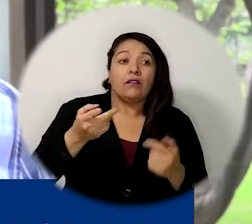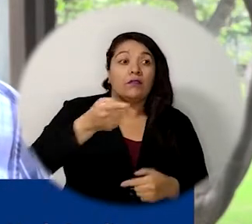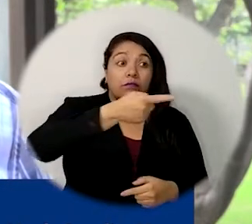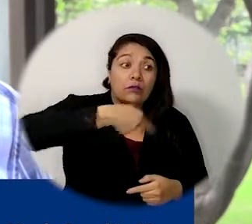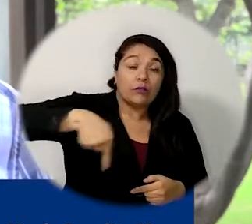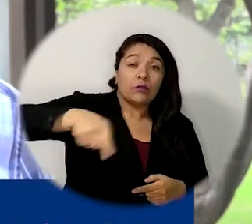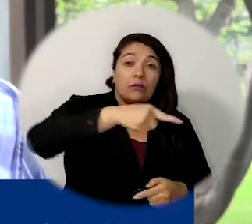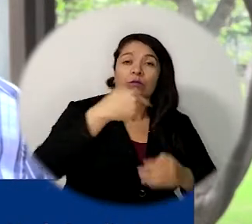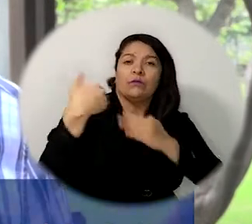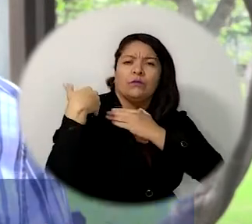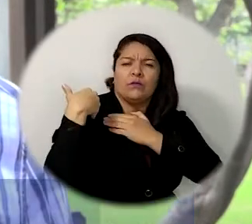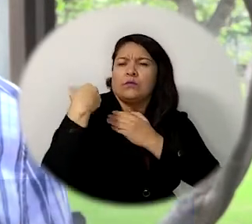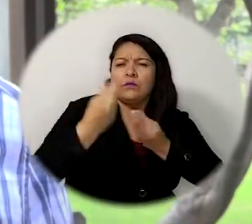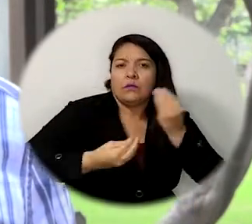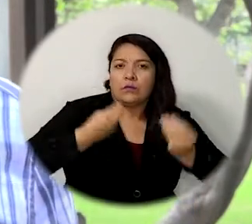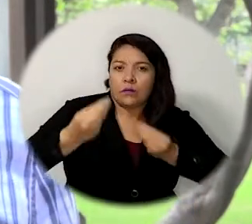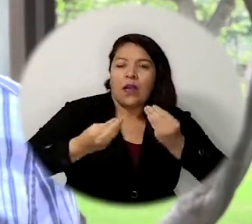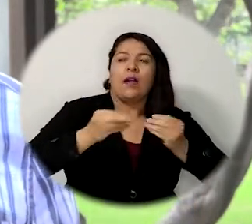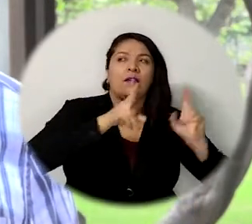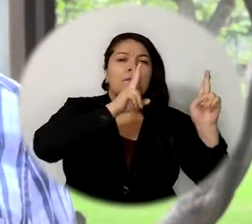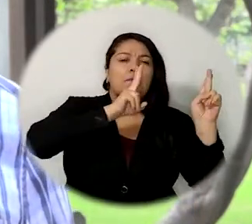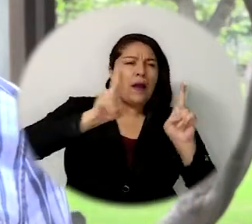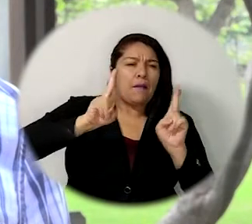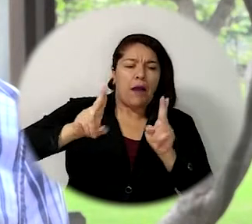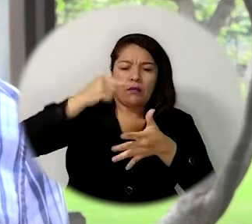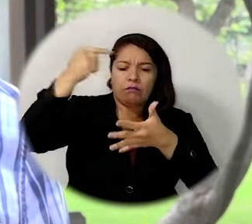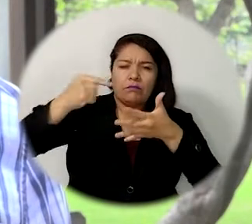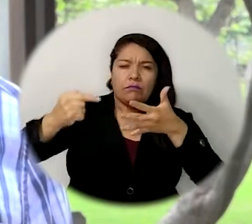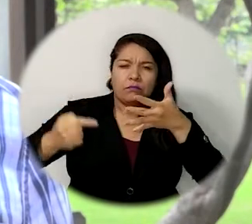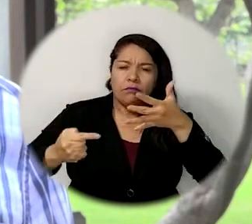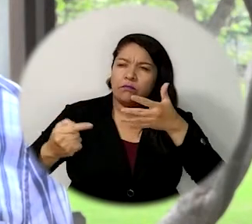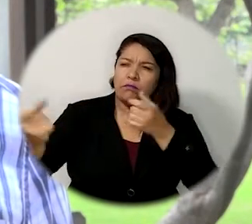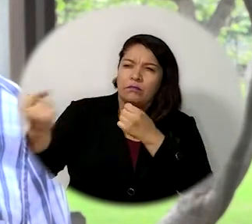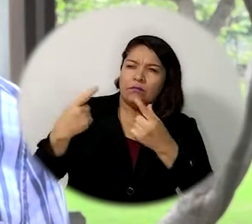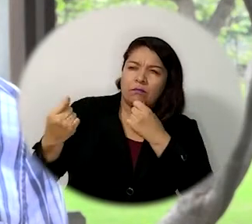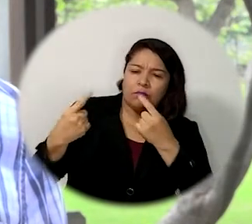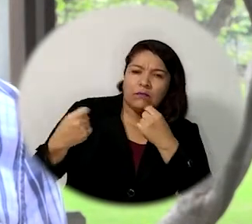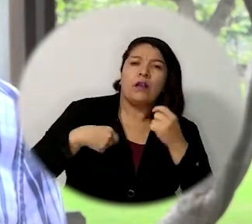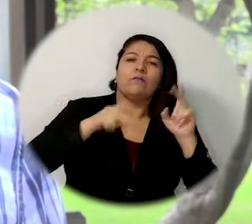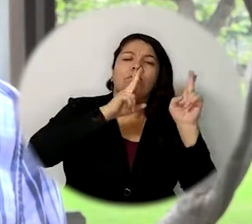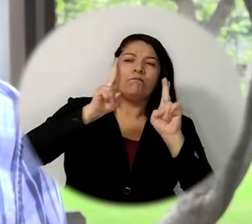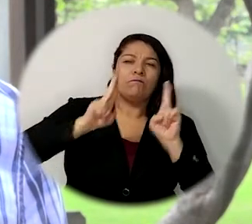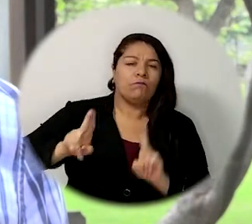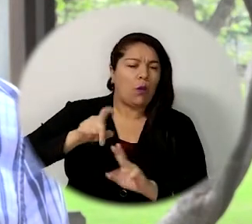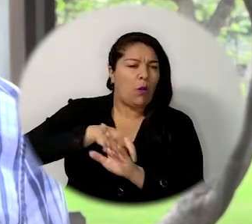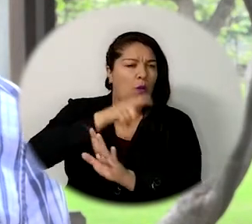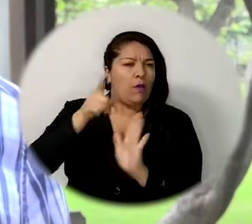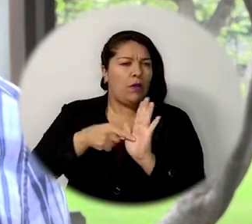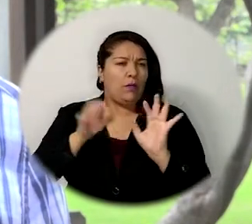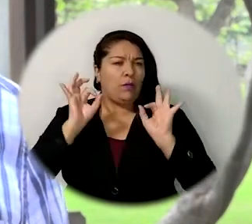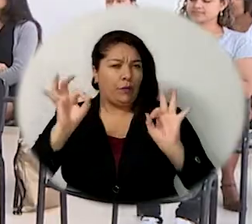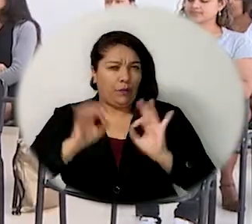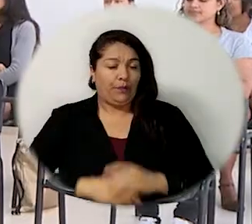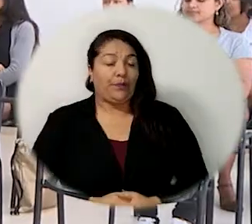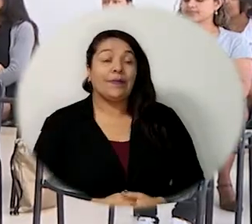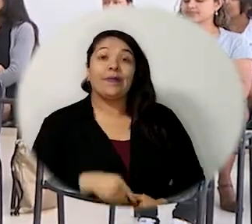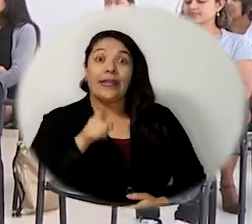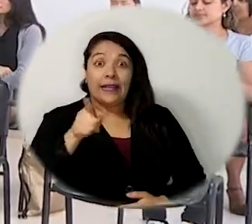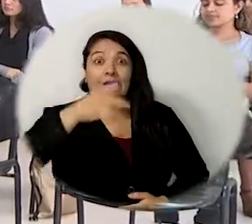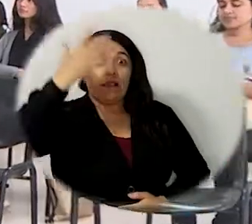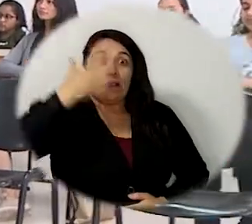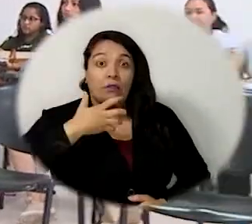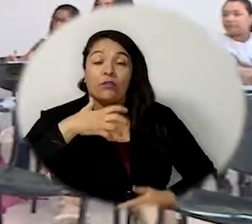los actores correspondientes puedan dar respuesta a cada una de las inquietudes que los pares puedan tener en un momento determinado. La